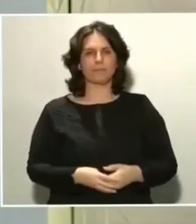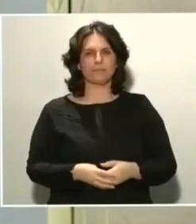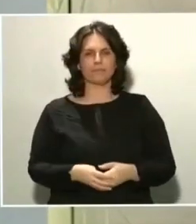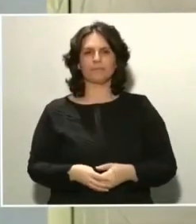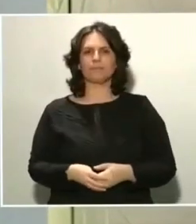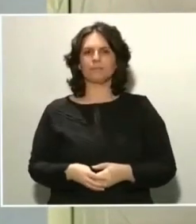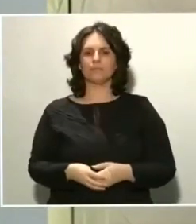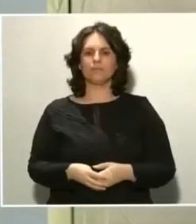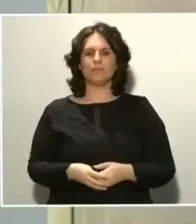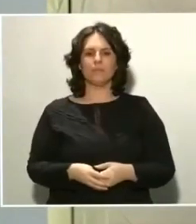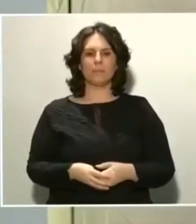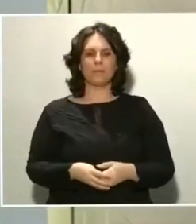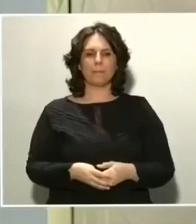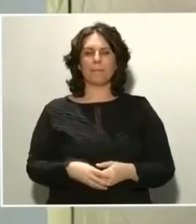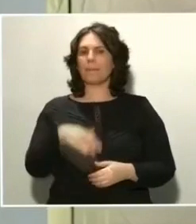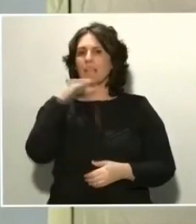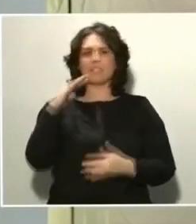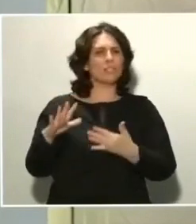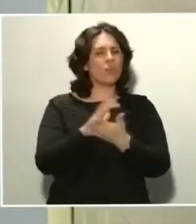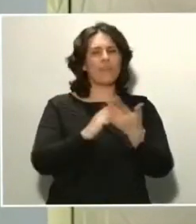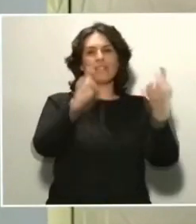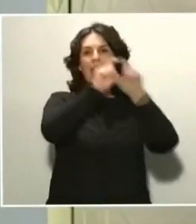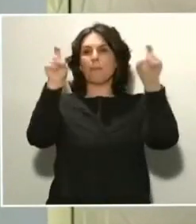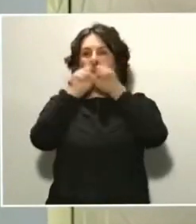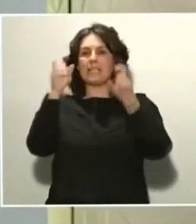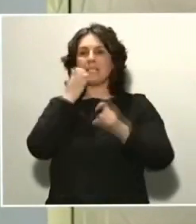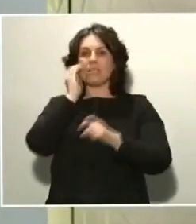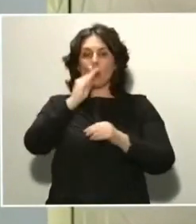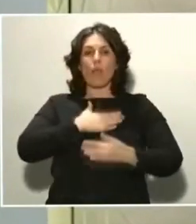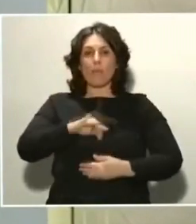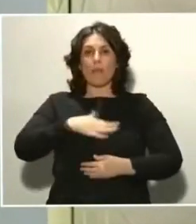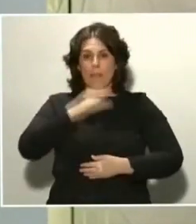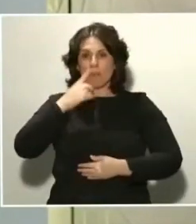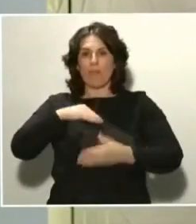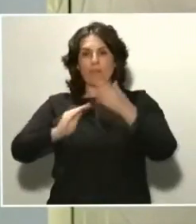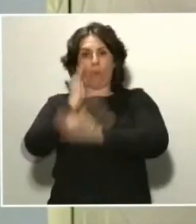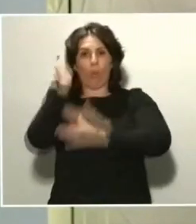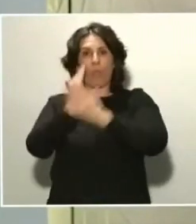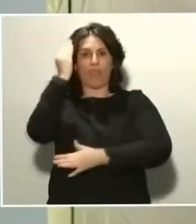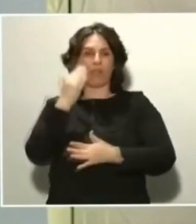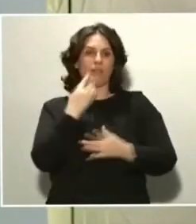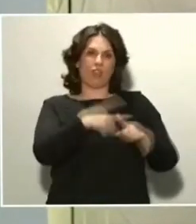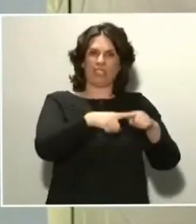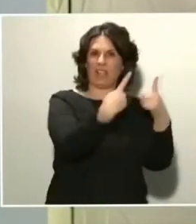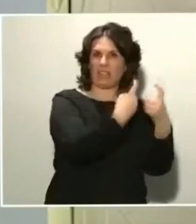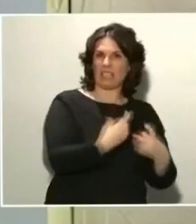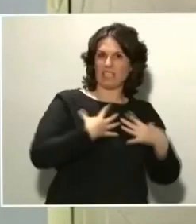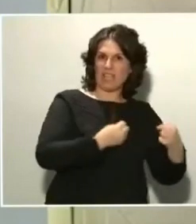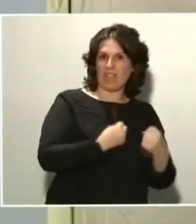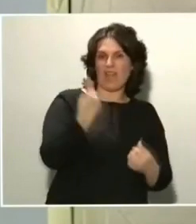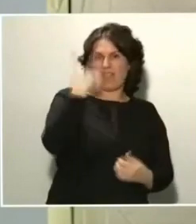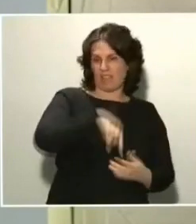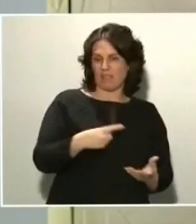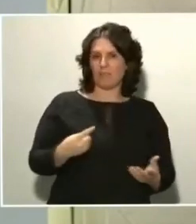casi todas las empresas que tengan capacidad para producir todo esto que necesita sanidad y que todo el mundo sabemos, son empresas